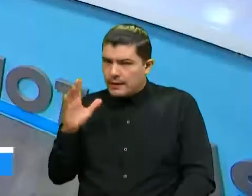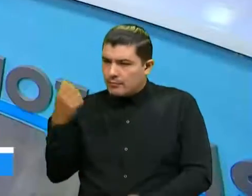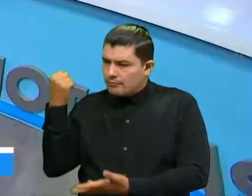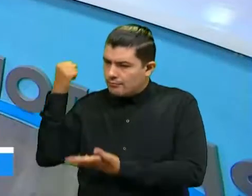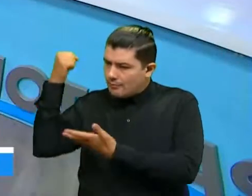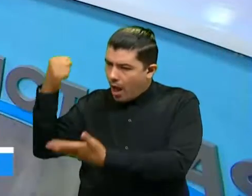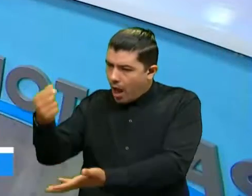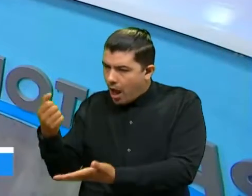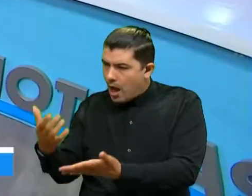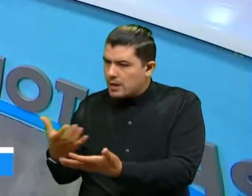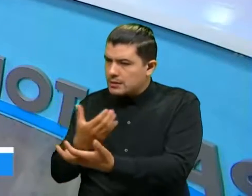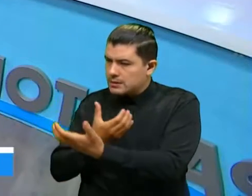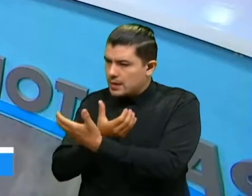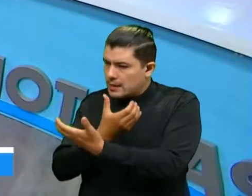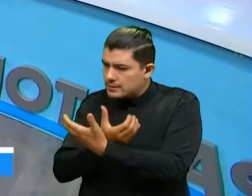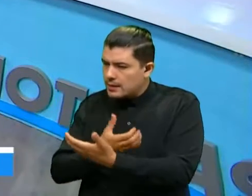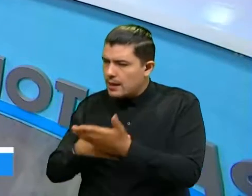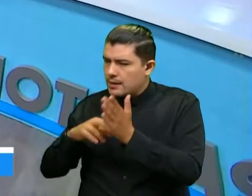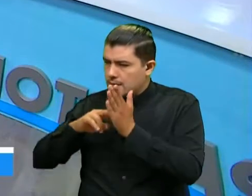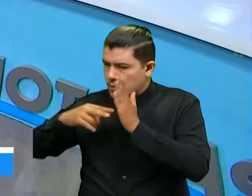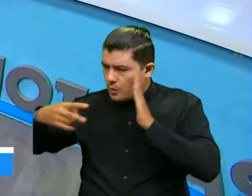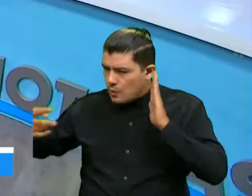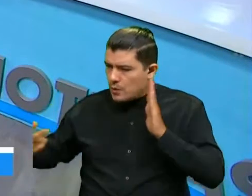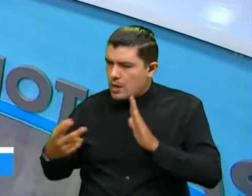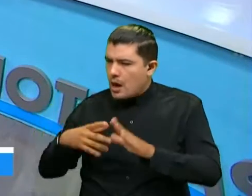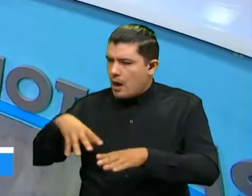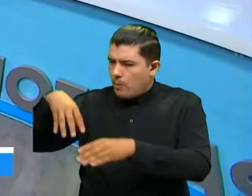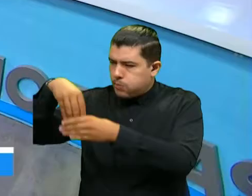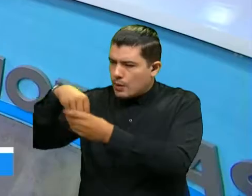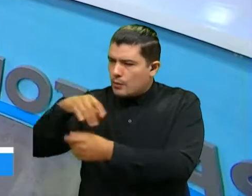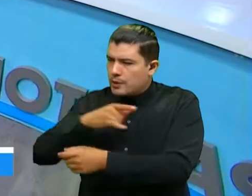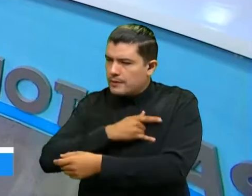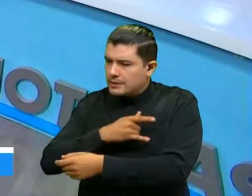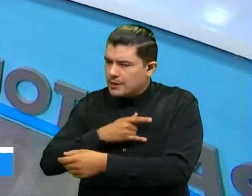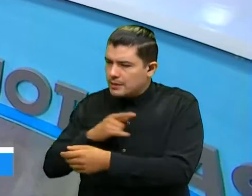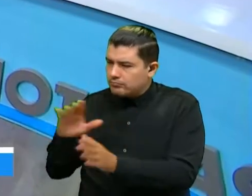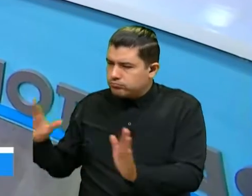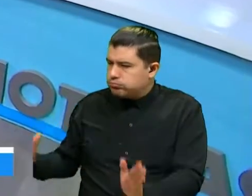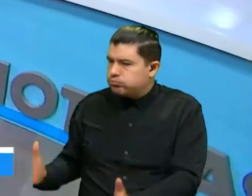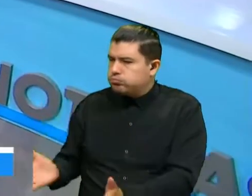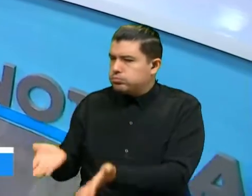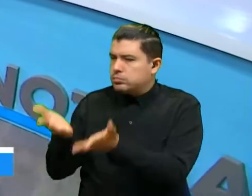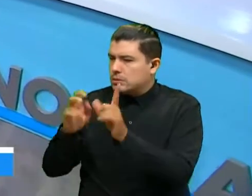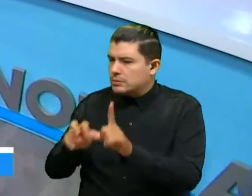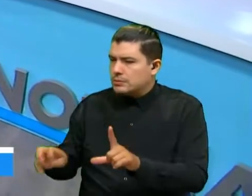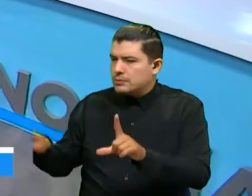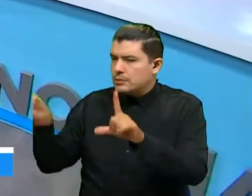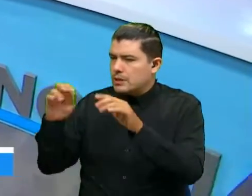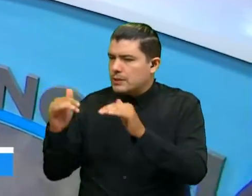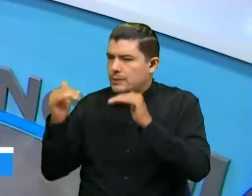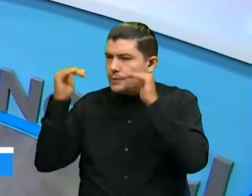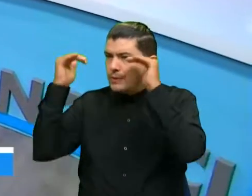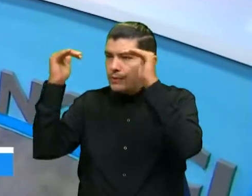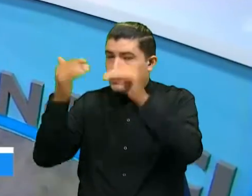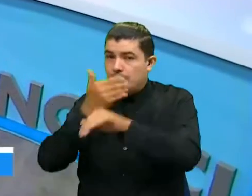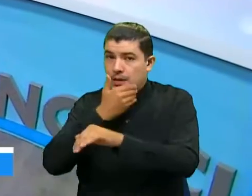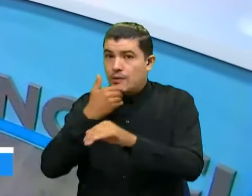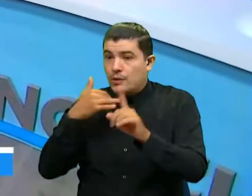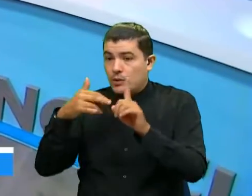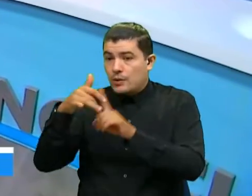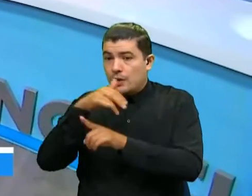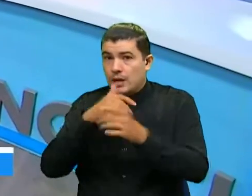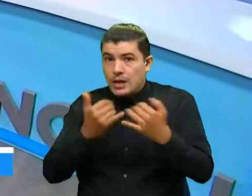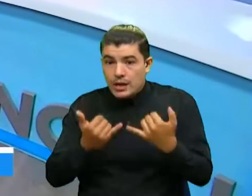ciencia y tecnología en las universidades que nos permitan tener en circunstancias como estas